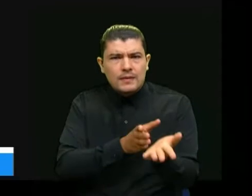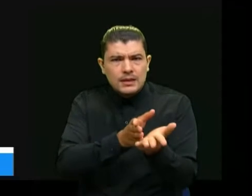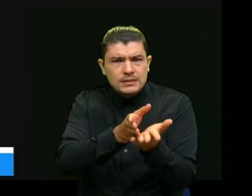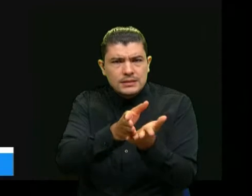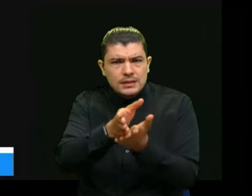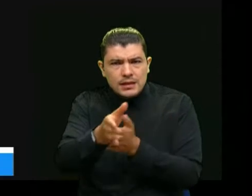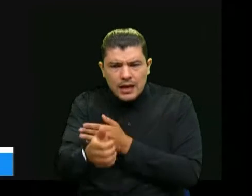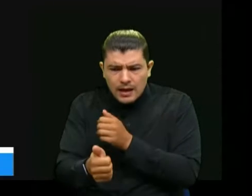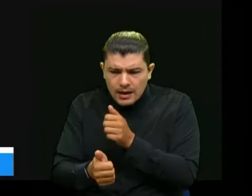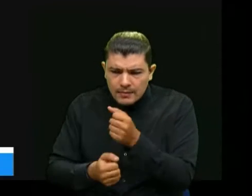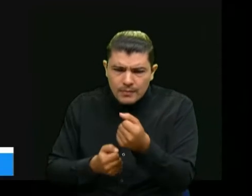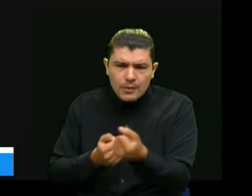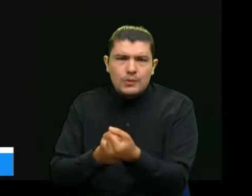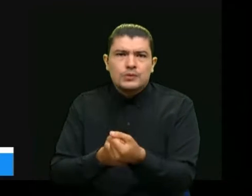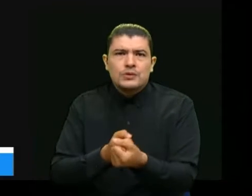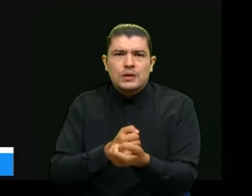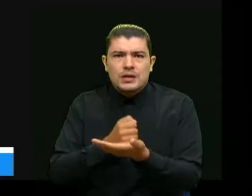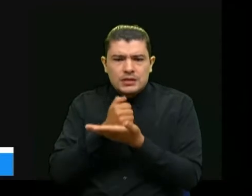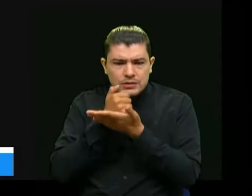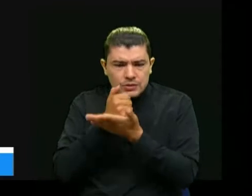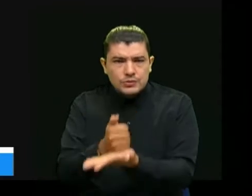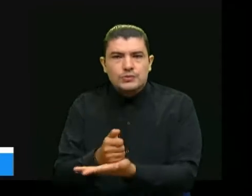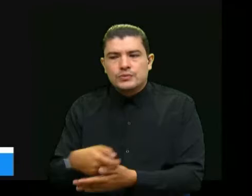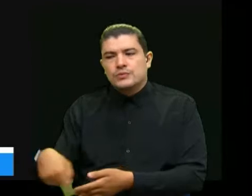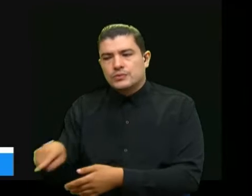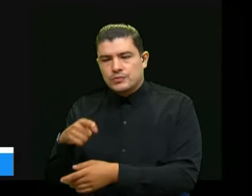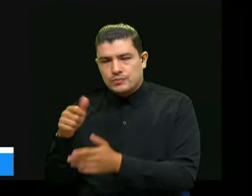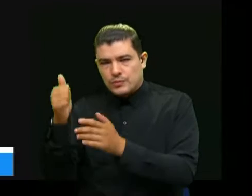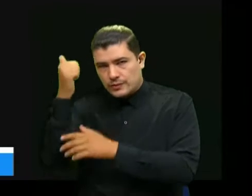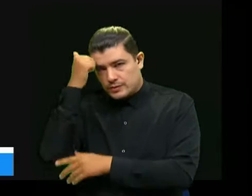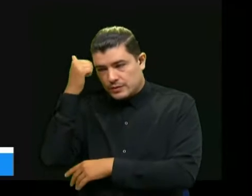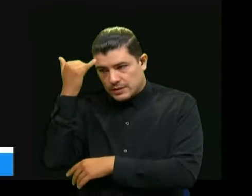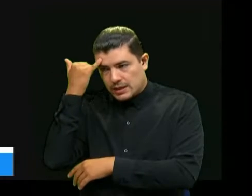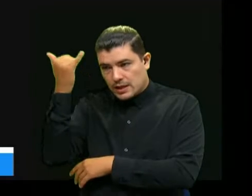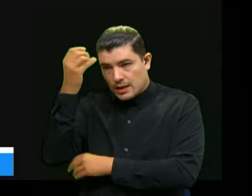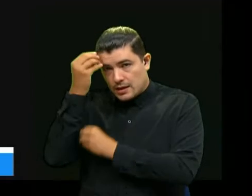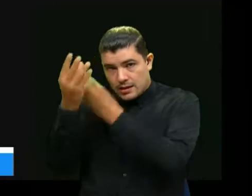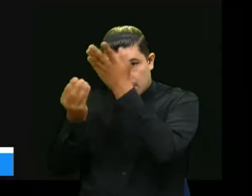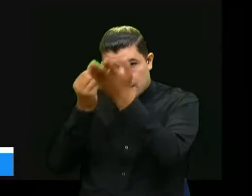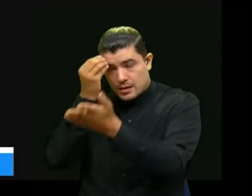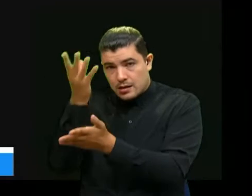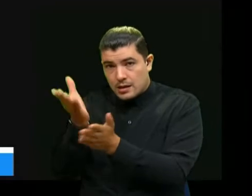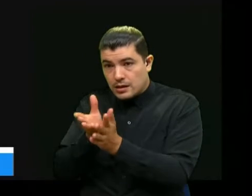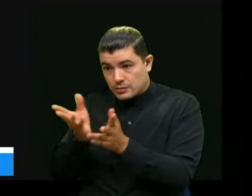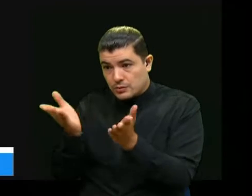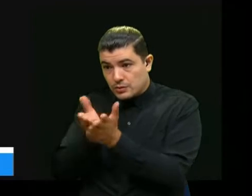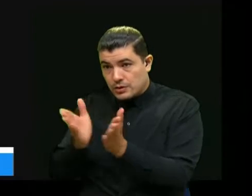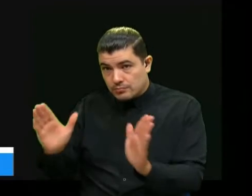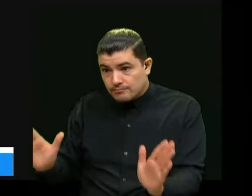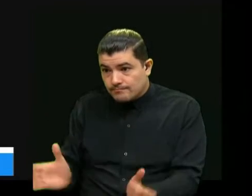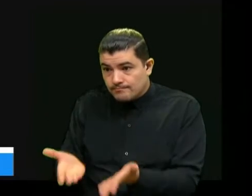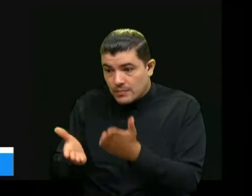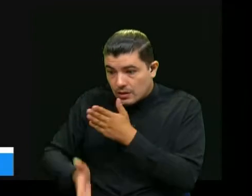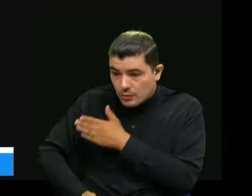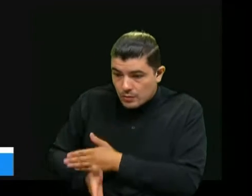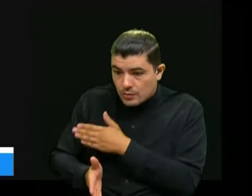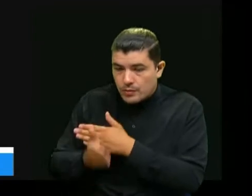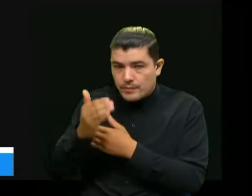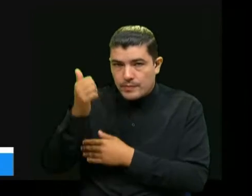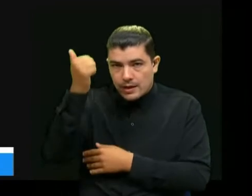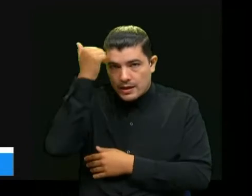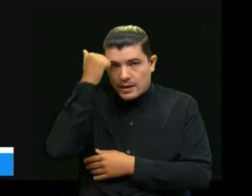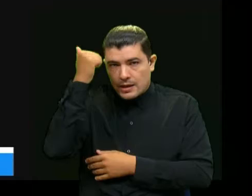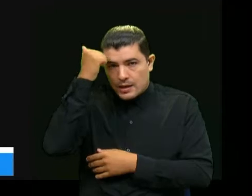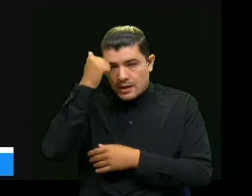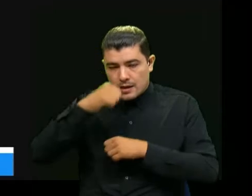acompañamiento y mucho apoyo para esa innovación educativa continua y permanente con pedagogías